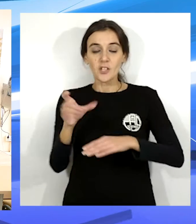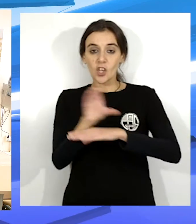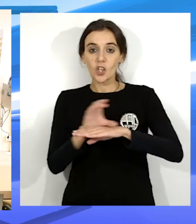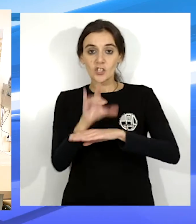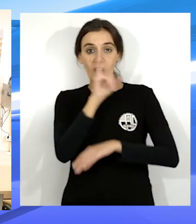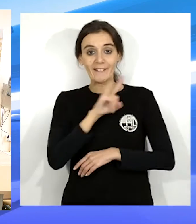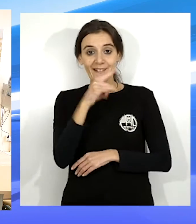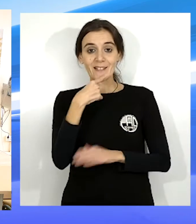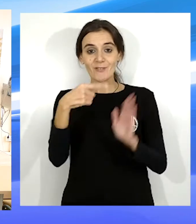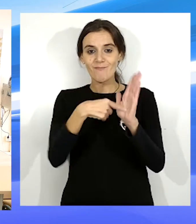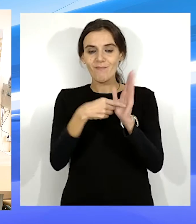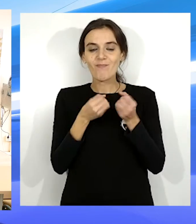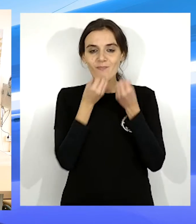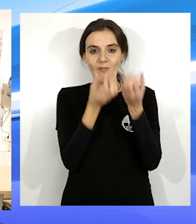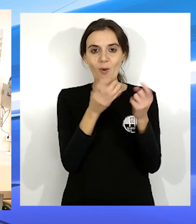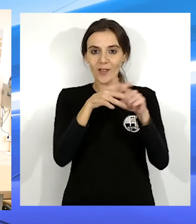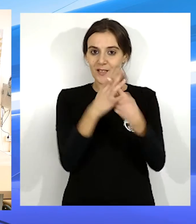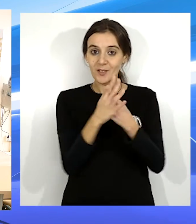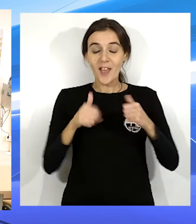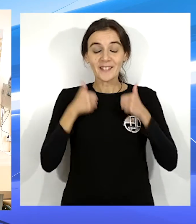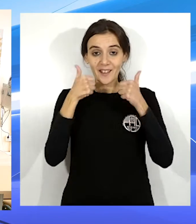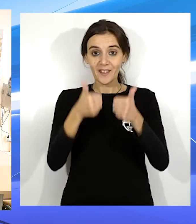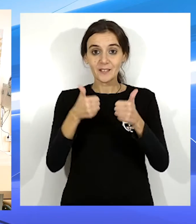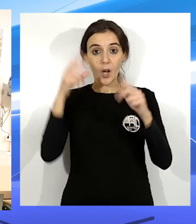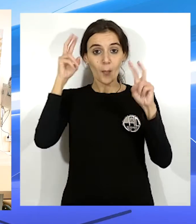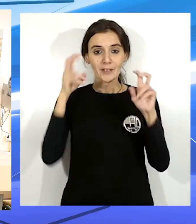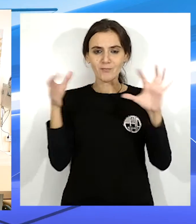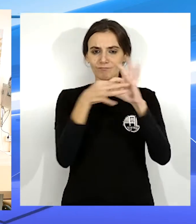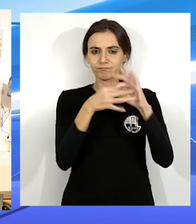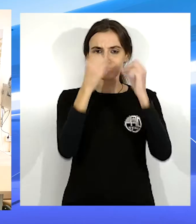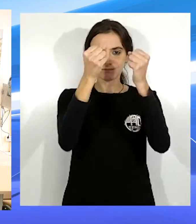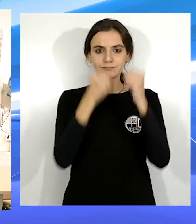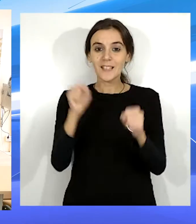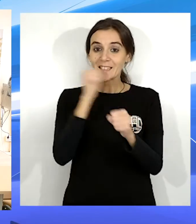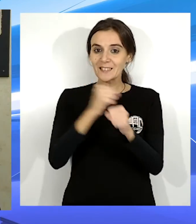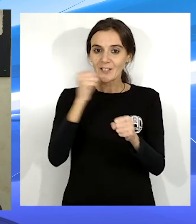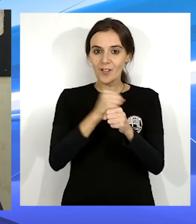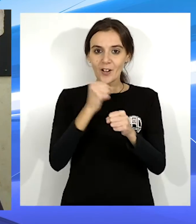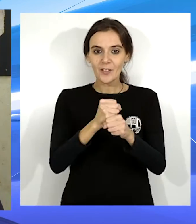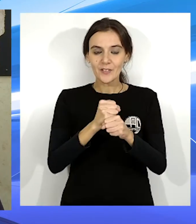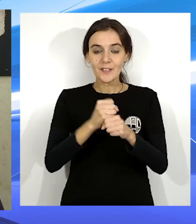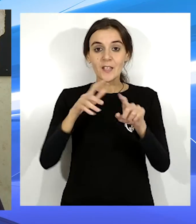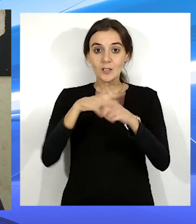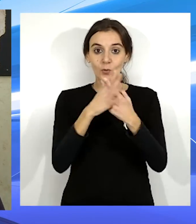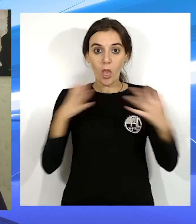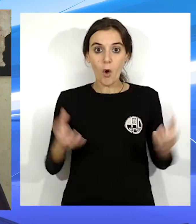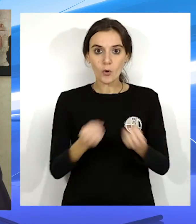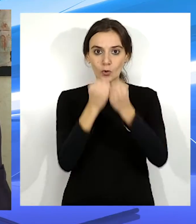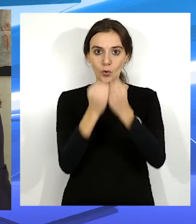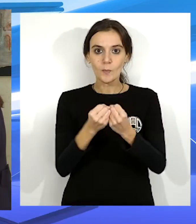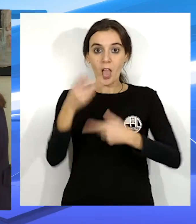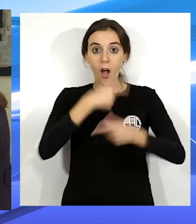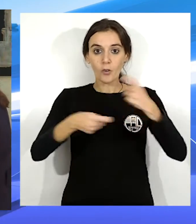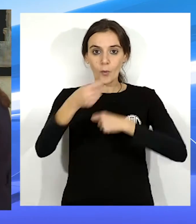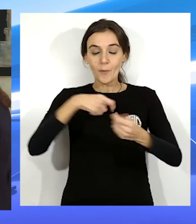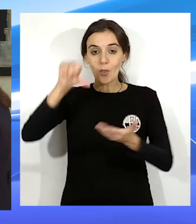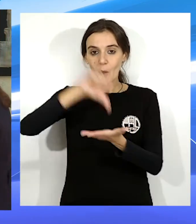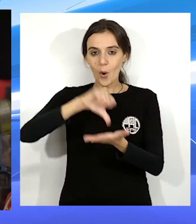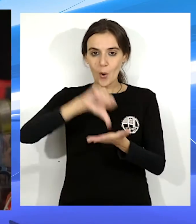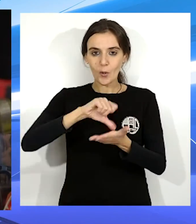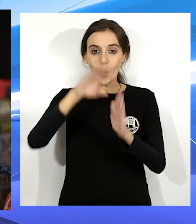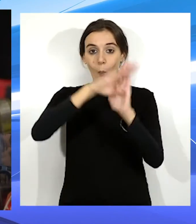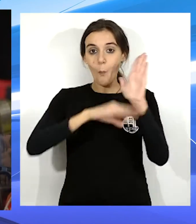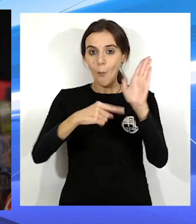Gishi Chandiramani ha expuesto el sentido de la iniciativa para sostener el empleo y asegurar la supervivencia del tejido comercial local,